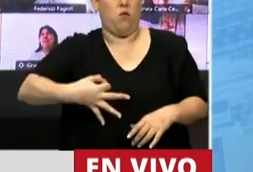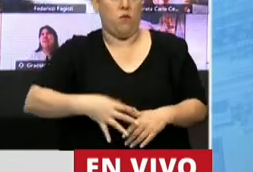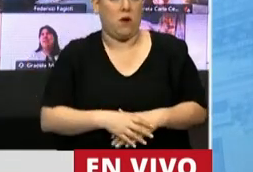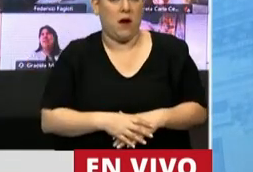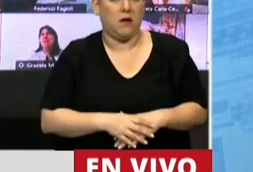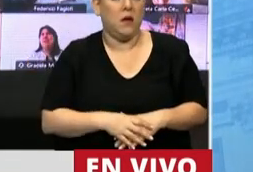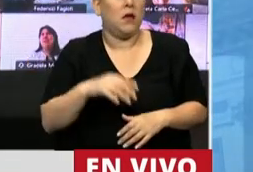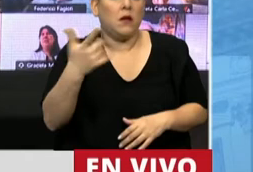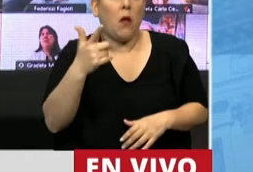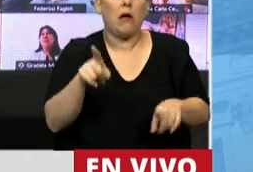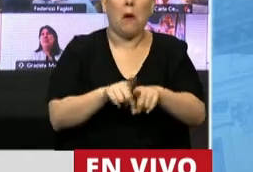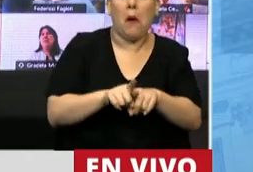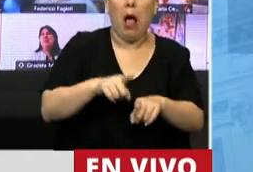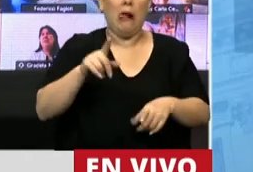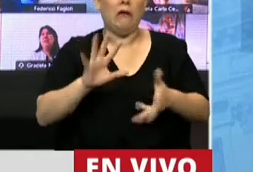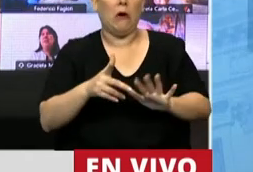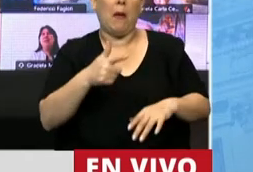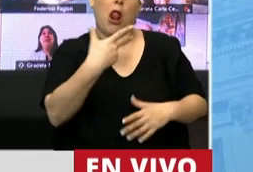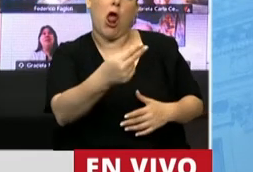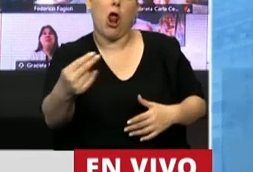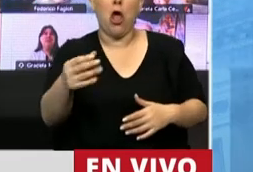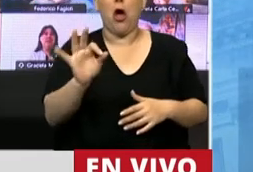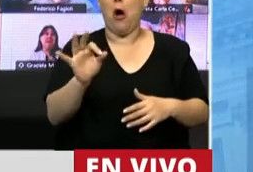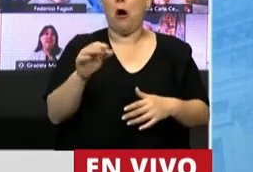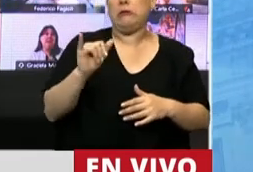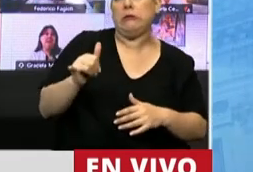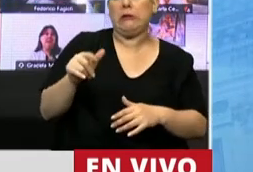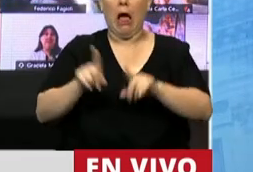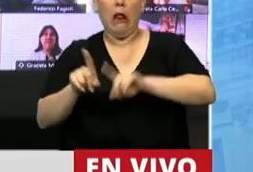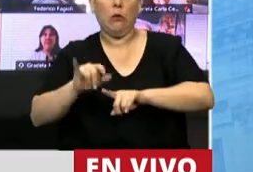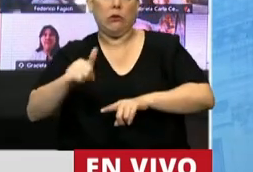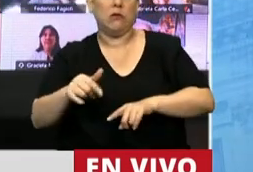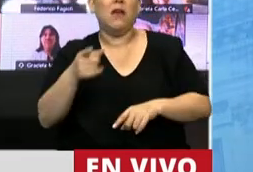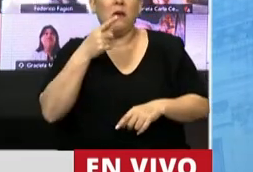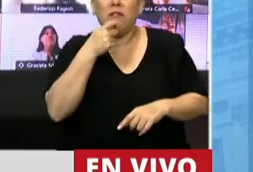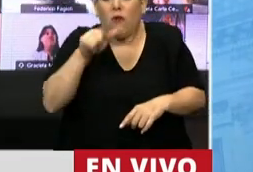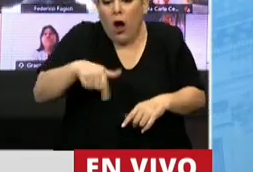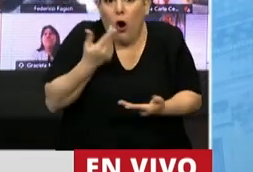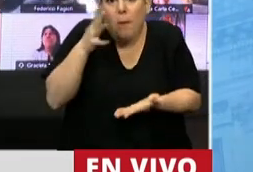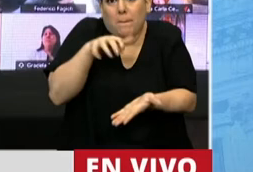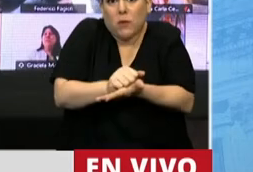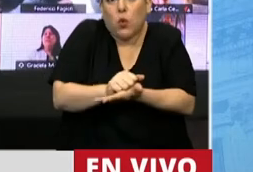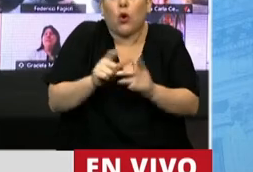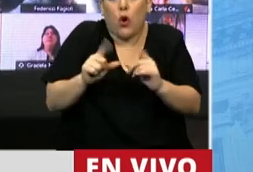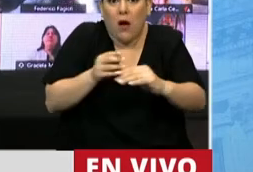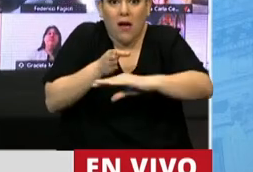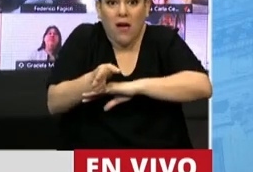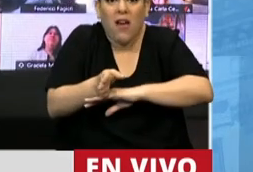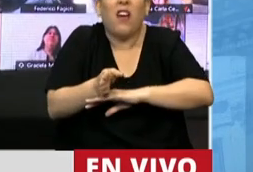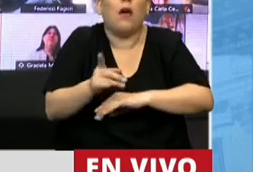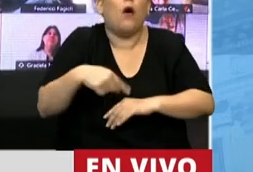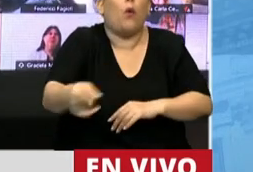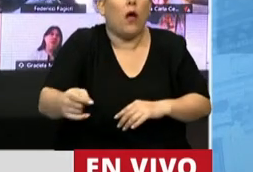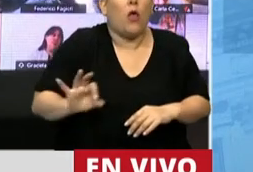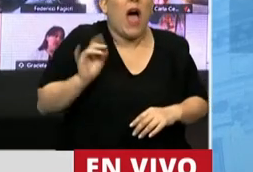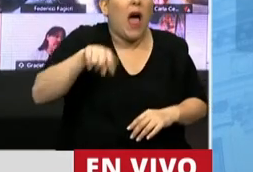Que no haya revanchismo. Hoy, si alguien pide un ingreso, ¿sabe qué fecha le dan, presidente, con Avias Corpus? Marzo del año